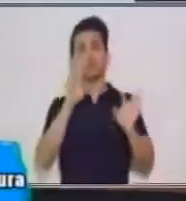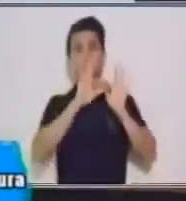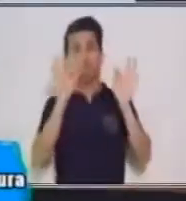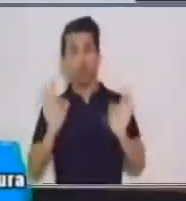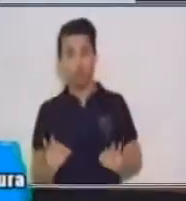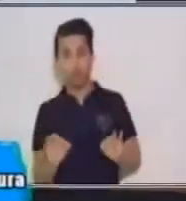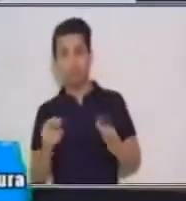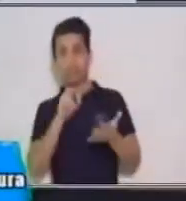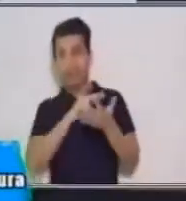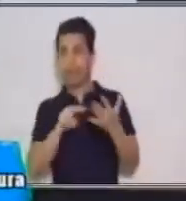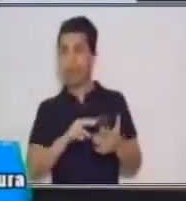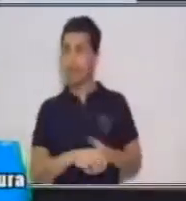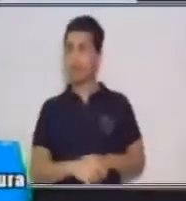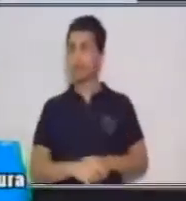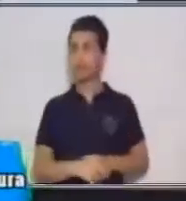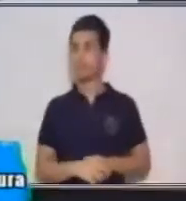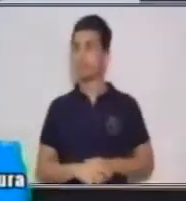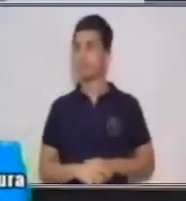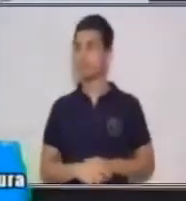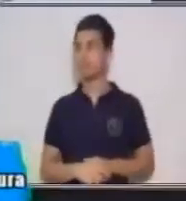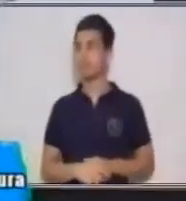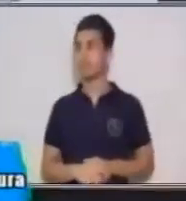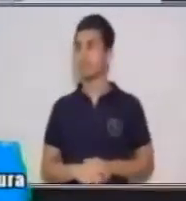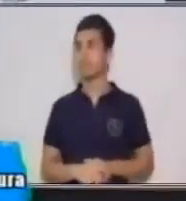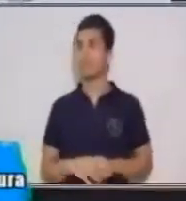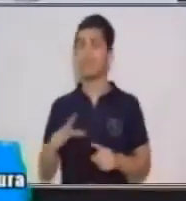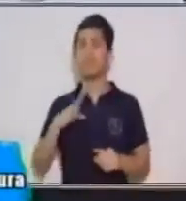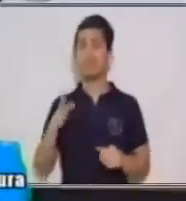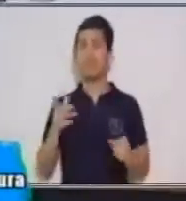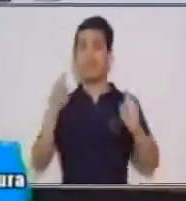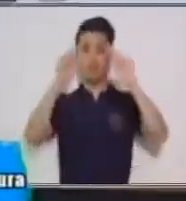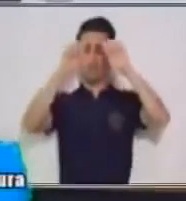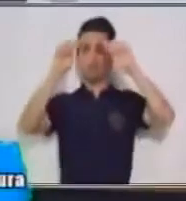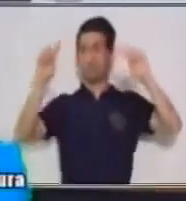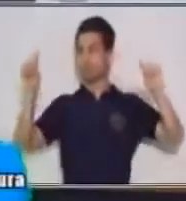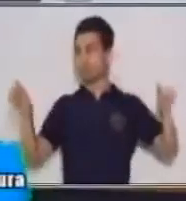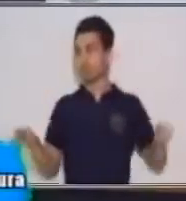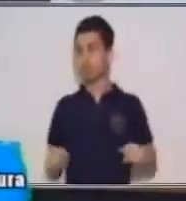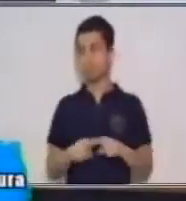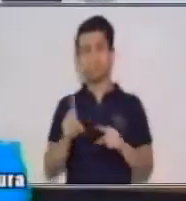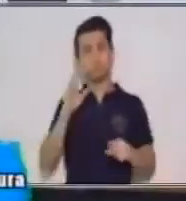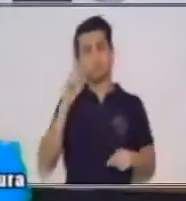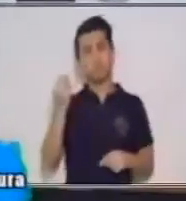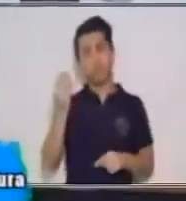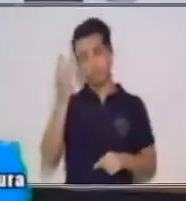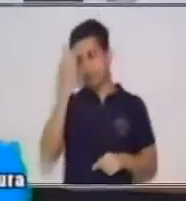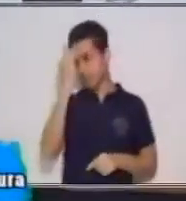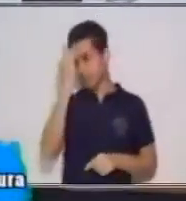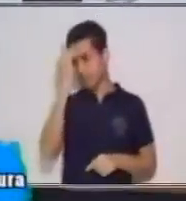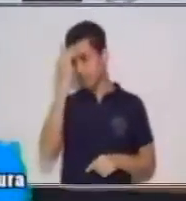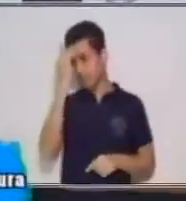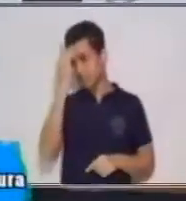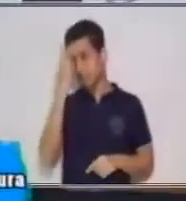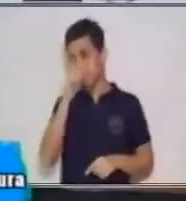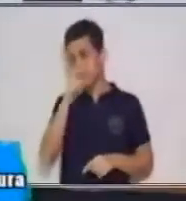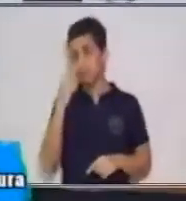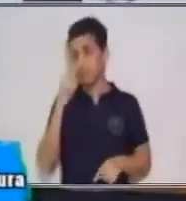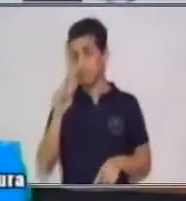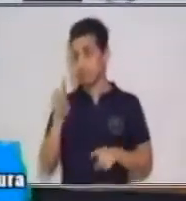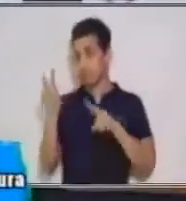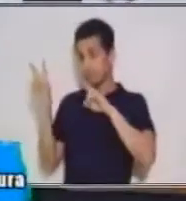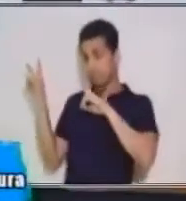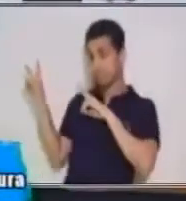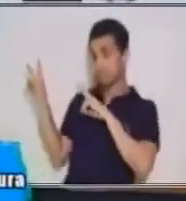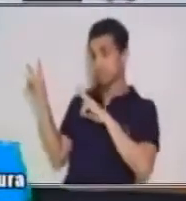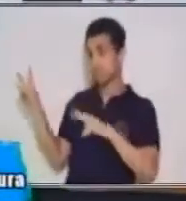Están con un pequeño margen. ¿Por qué razón? Para que ustedes se den cuenta que esta es